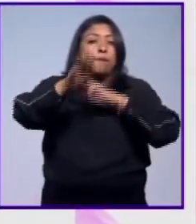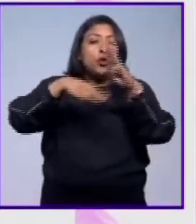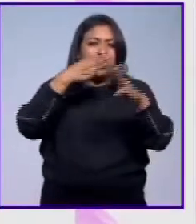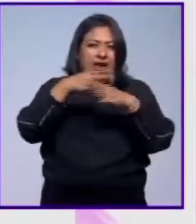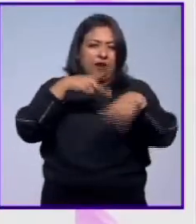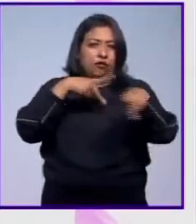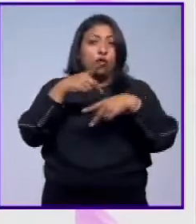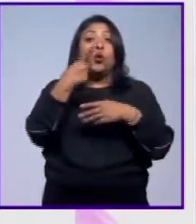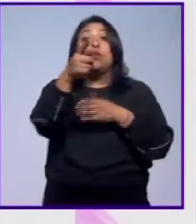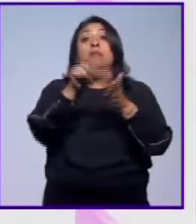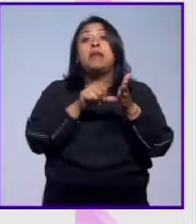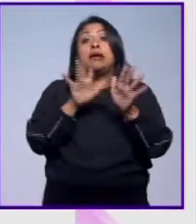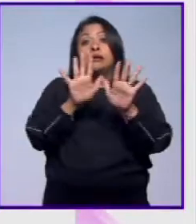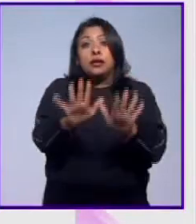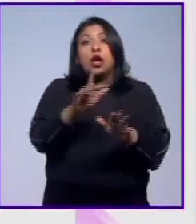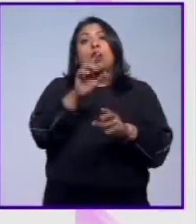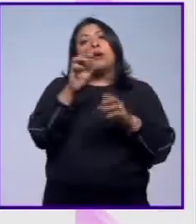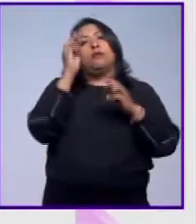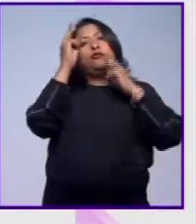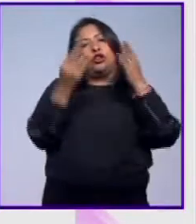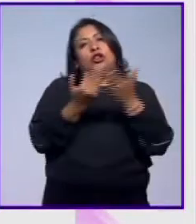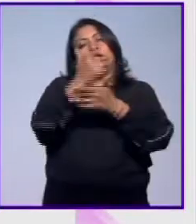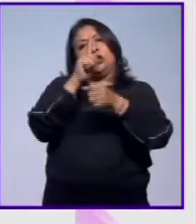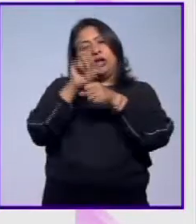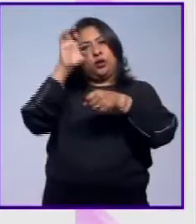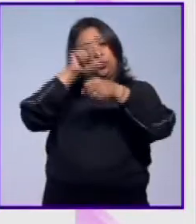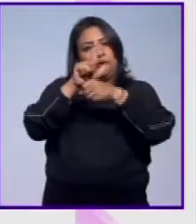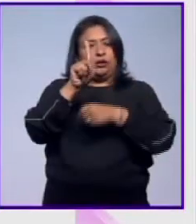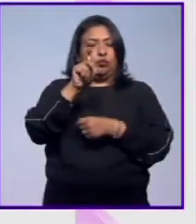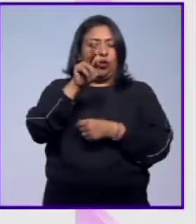estará un mes en el Museo Nacional de Culturas Populares.